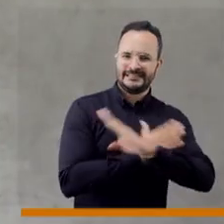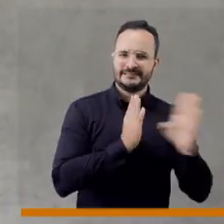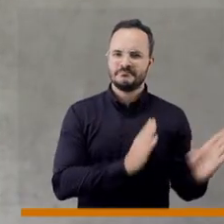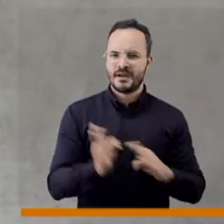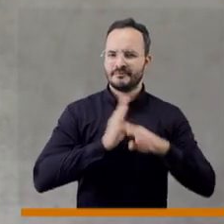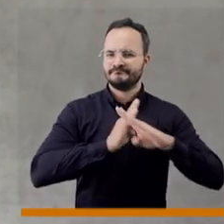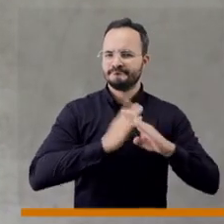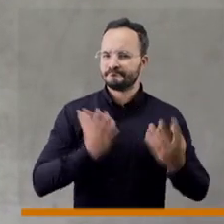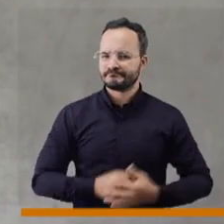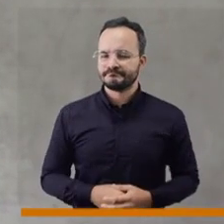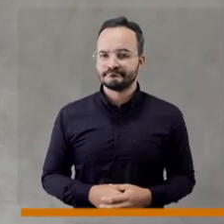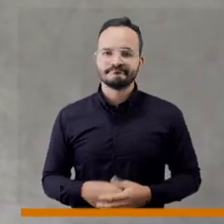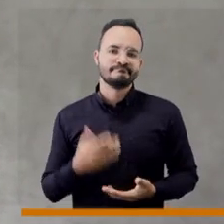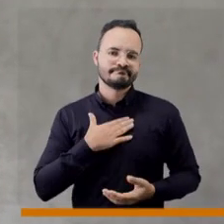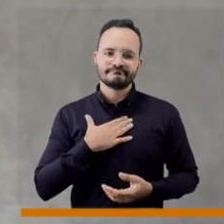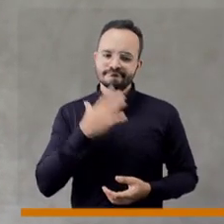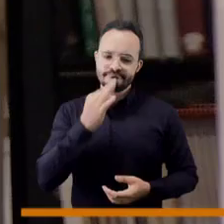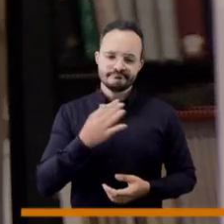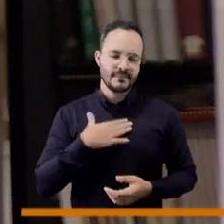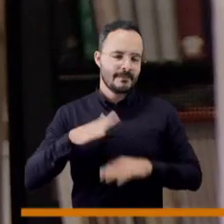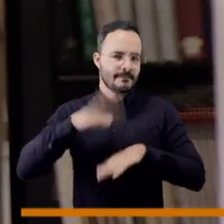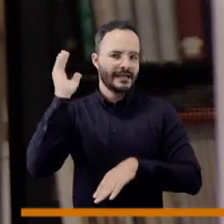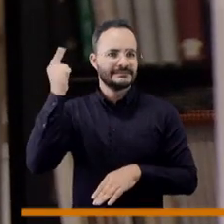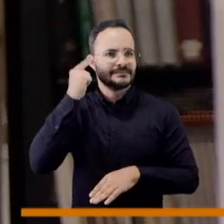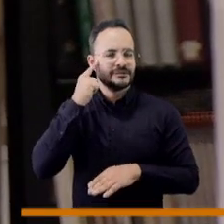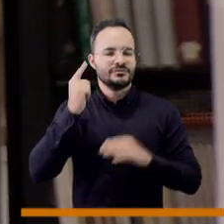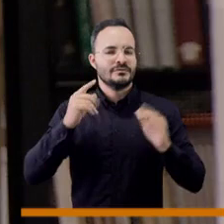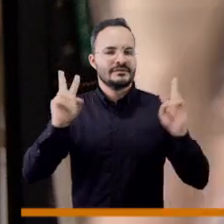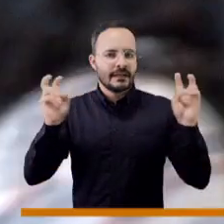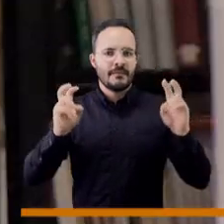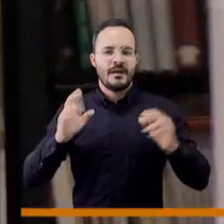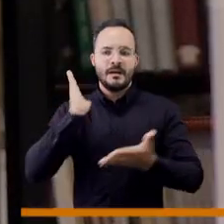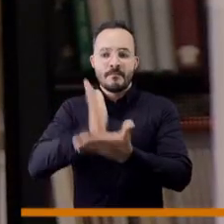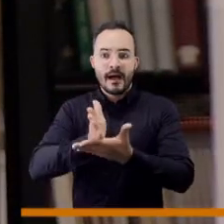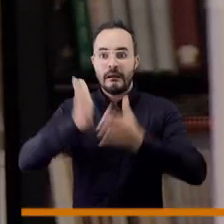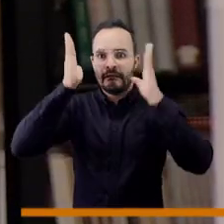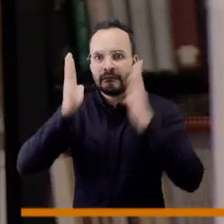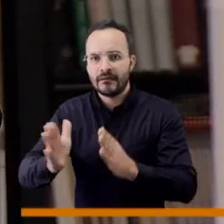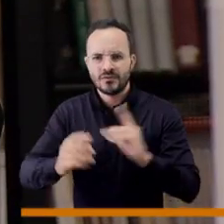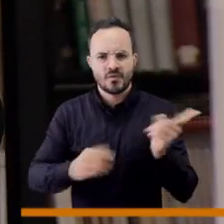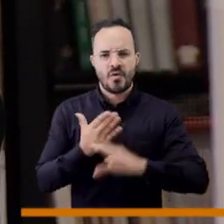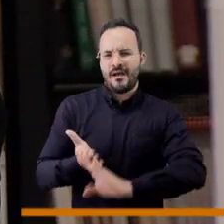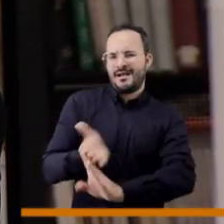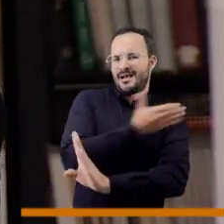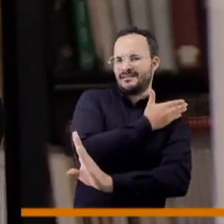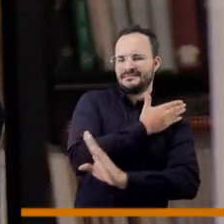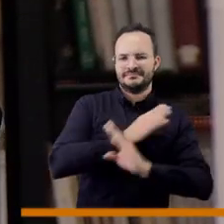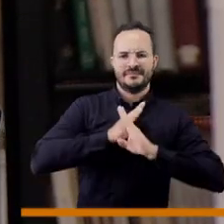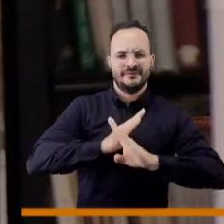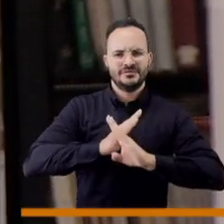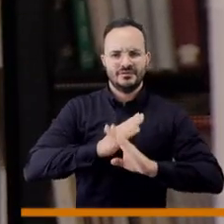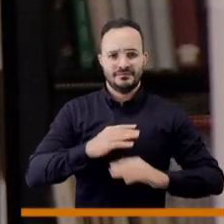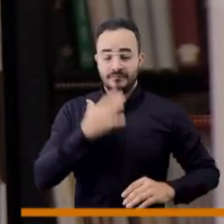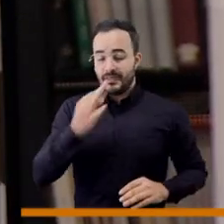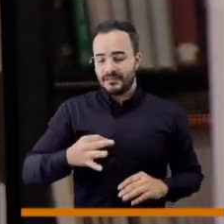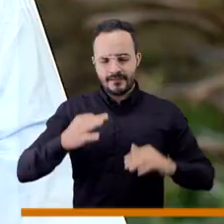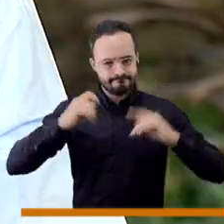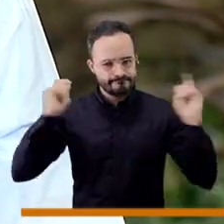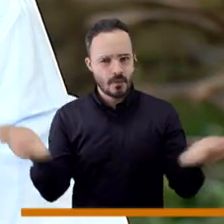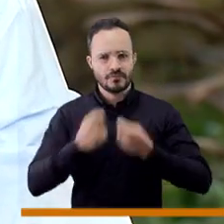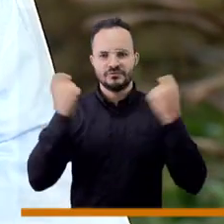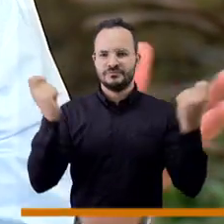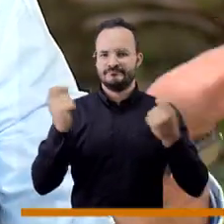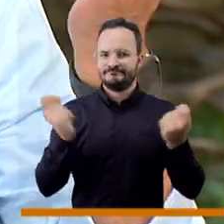barrio. Yo soy de la escuela de la prevención, es decir, yo pienso que aquí tenemos que volver a mucha prevención, mucha